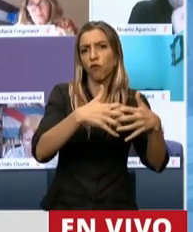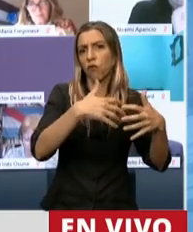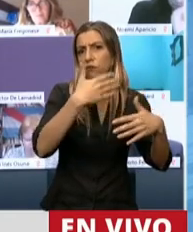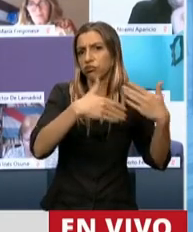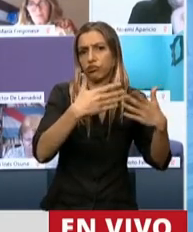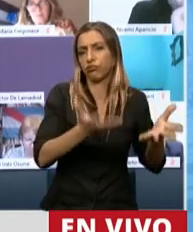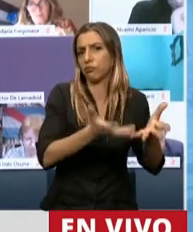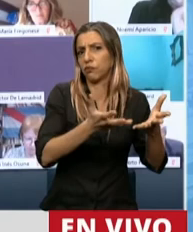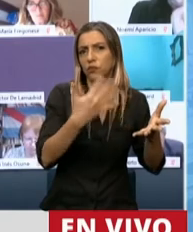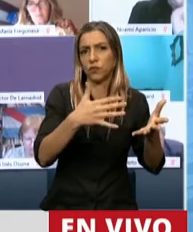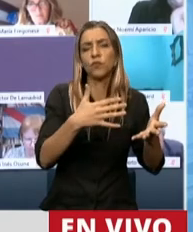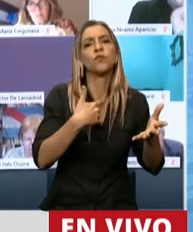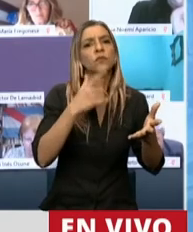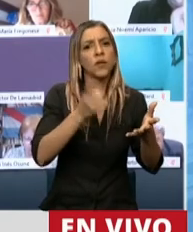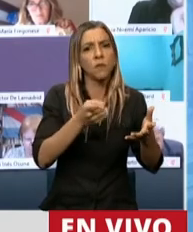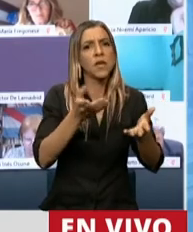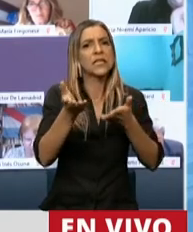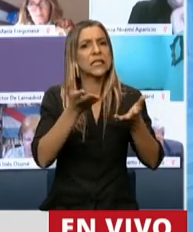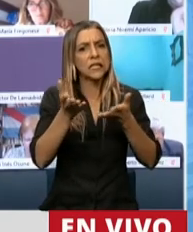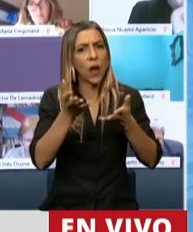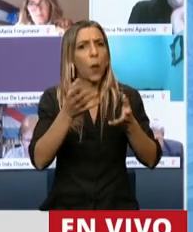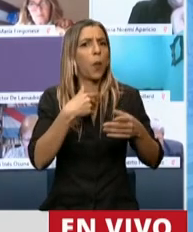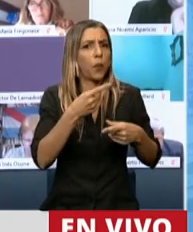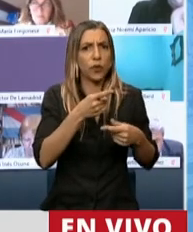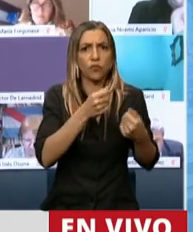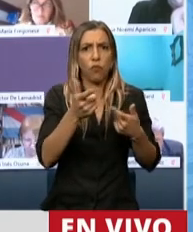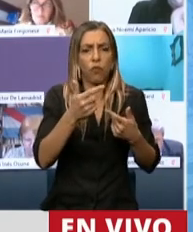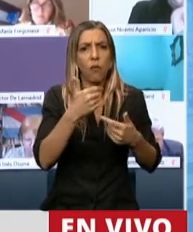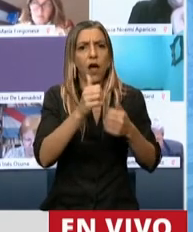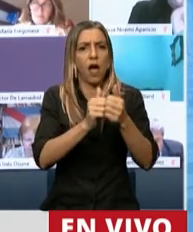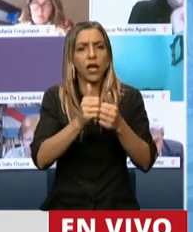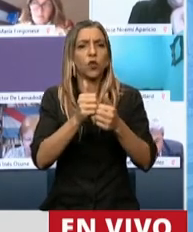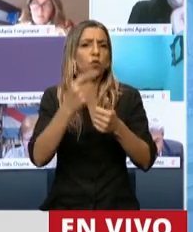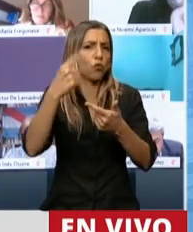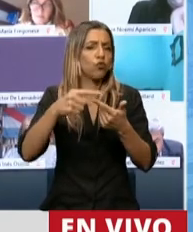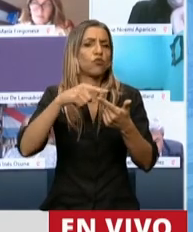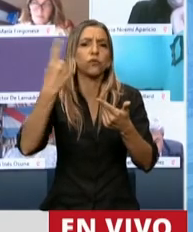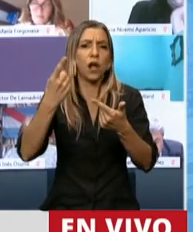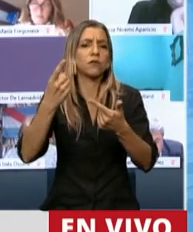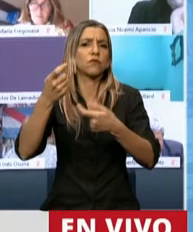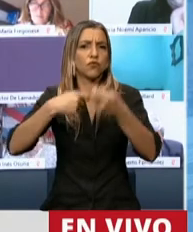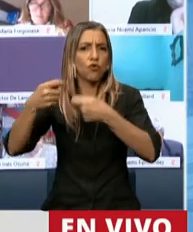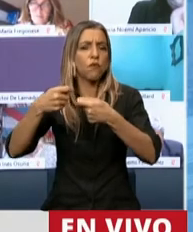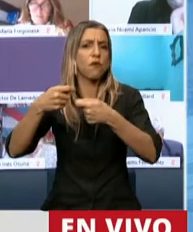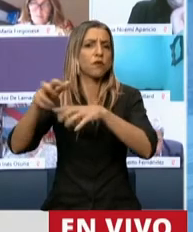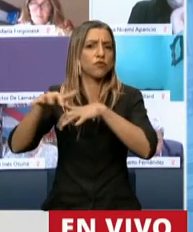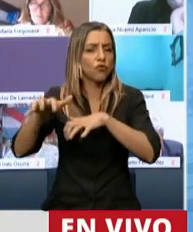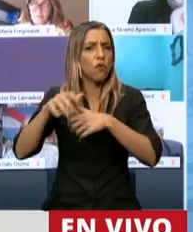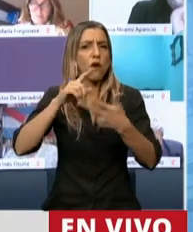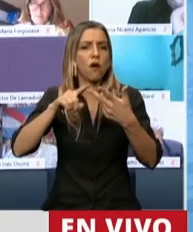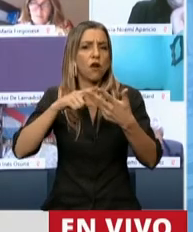con servicios enlatados para gestiones de industria, de comercio, del agro, de la salud y del sistema